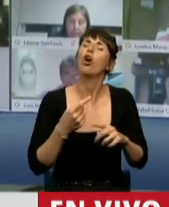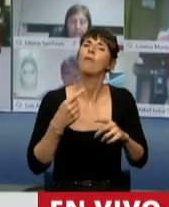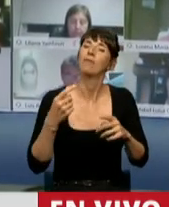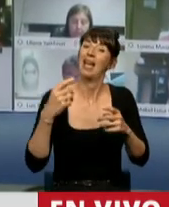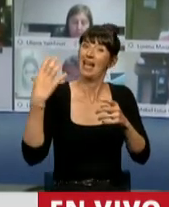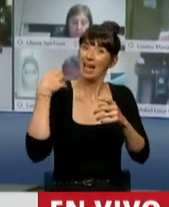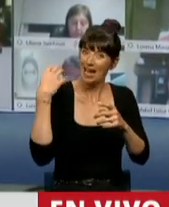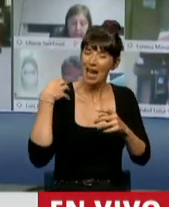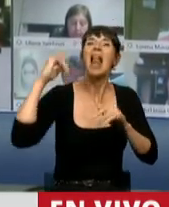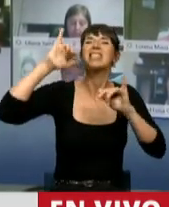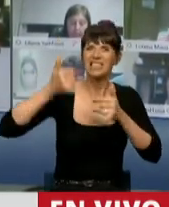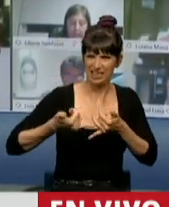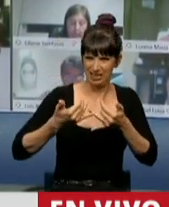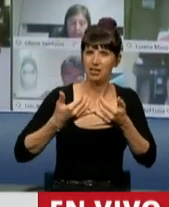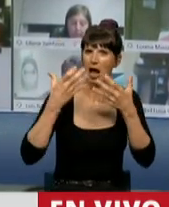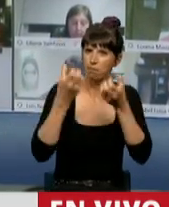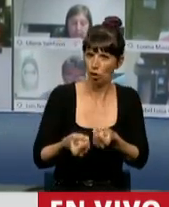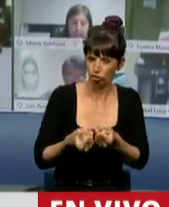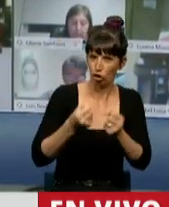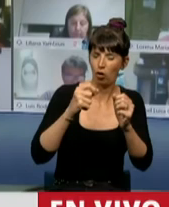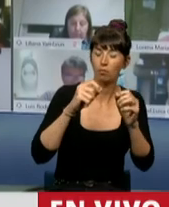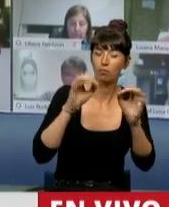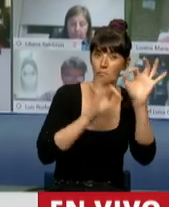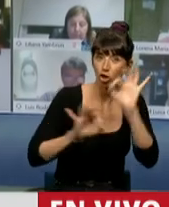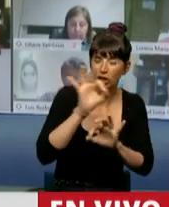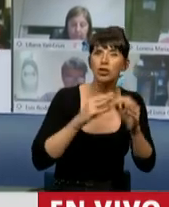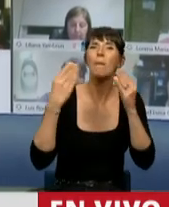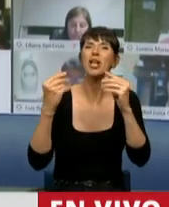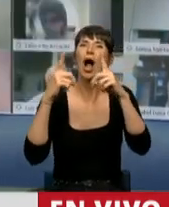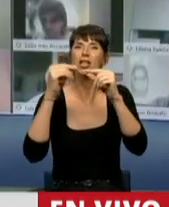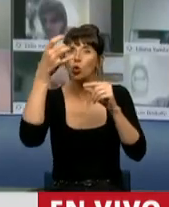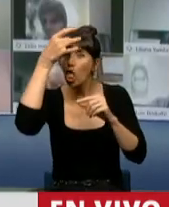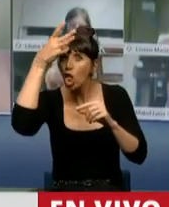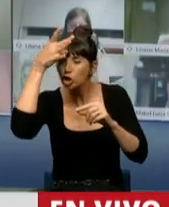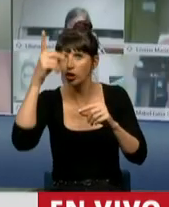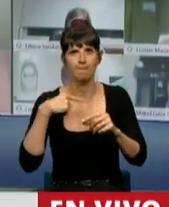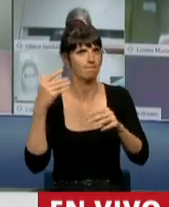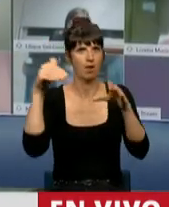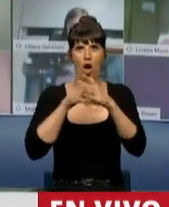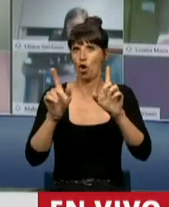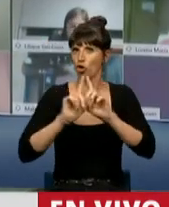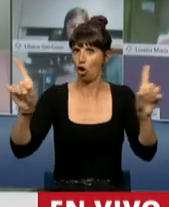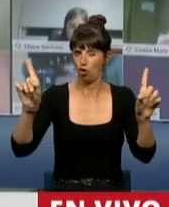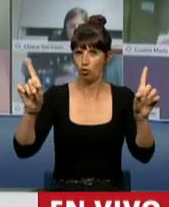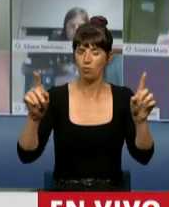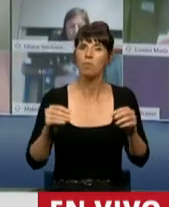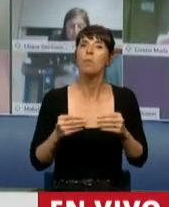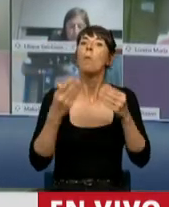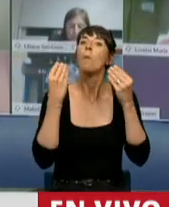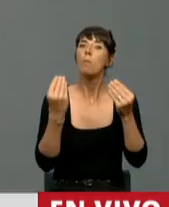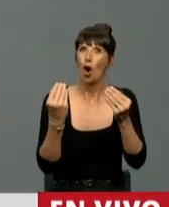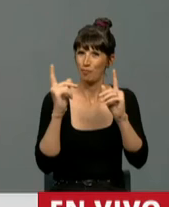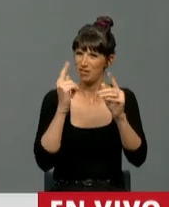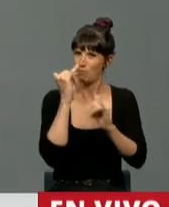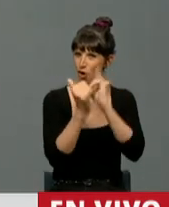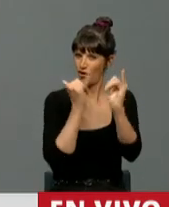general este proyecto, pero en particular el artículo 12 nos vamos a abstener de votar por las consideraciones